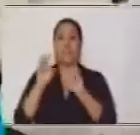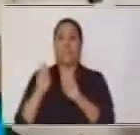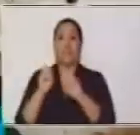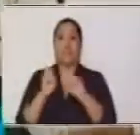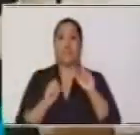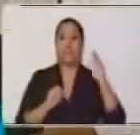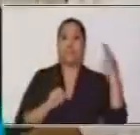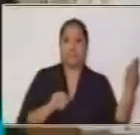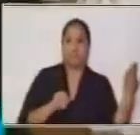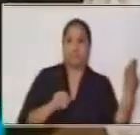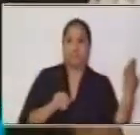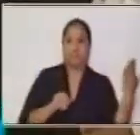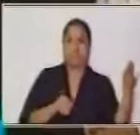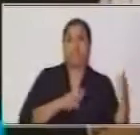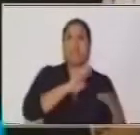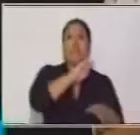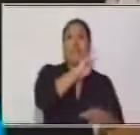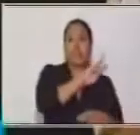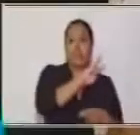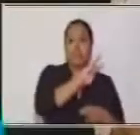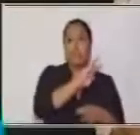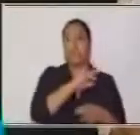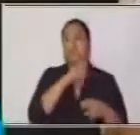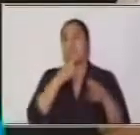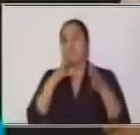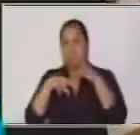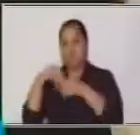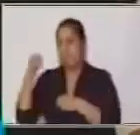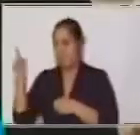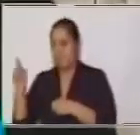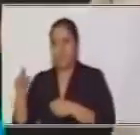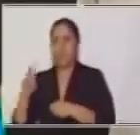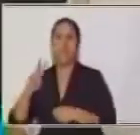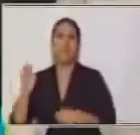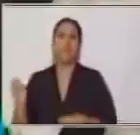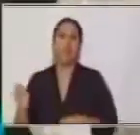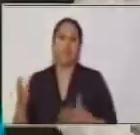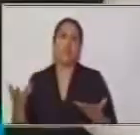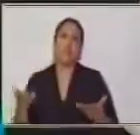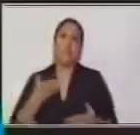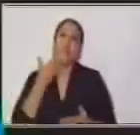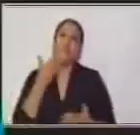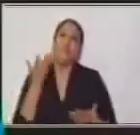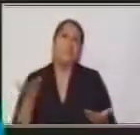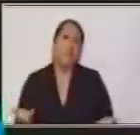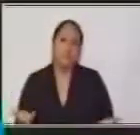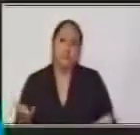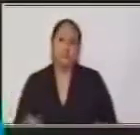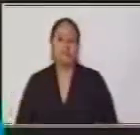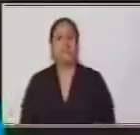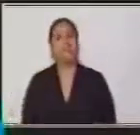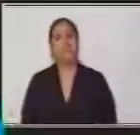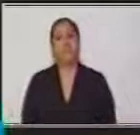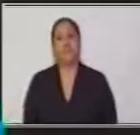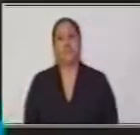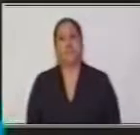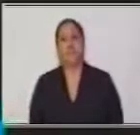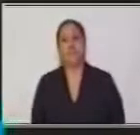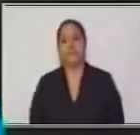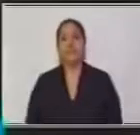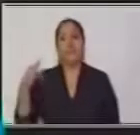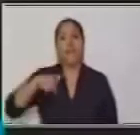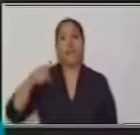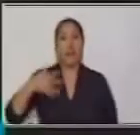Veinte. Excelente. ¿Ves cómo es tan sencillo el manejar las razones y las proporciones? Ahora que ya